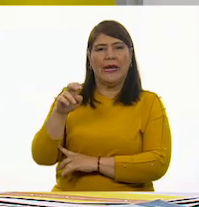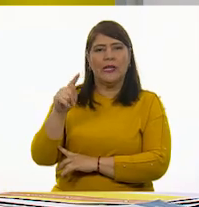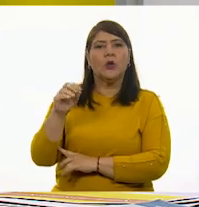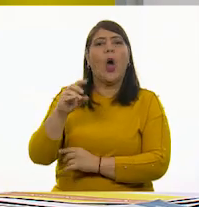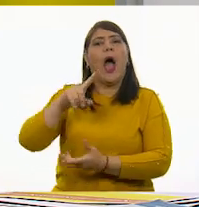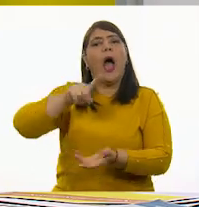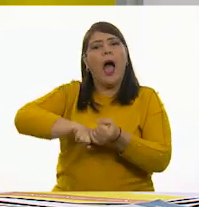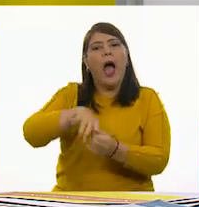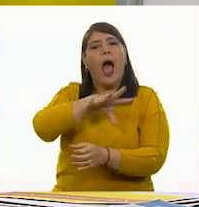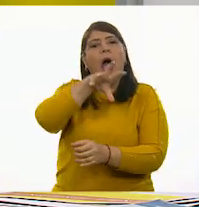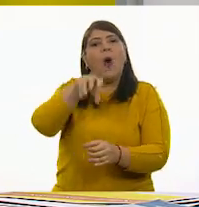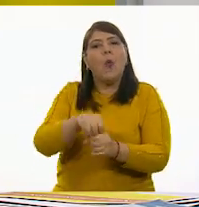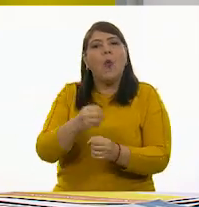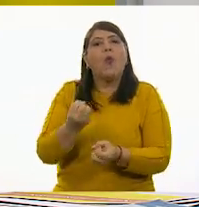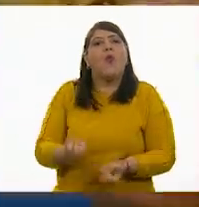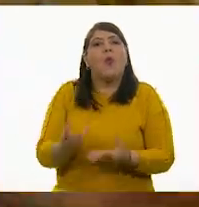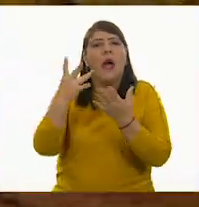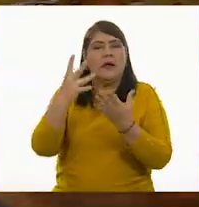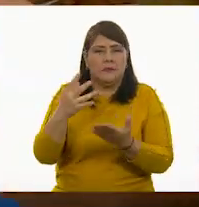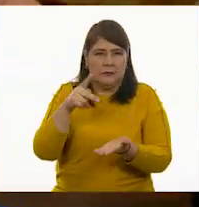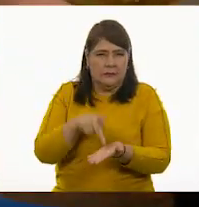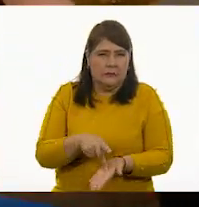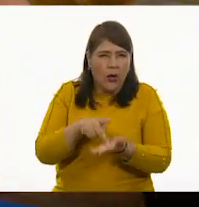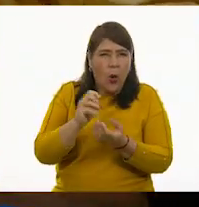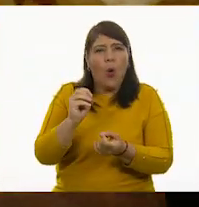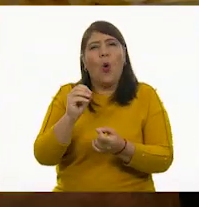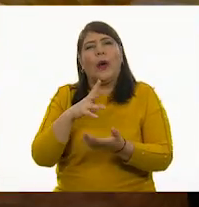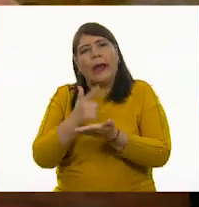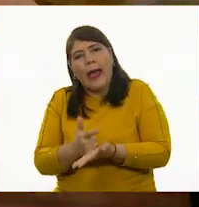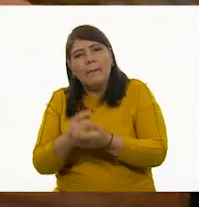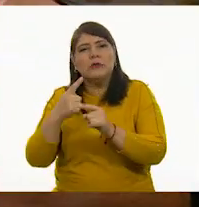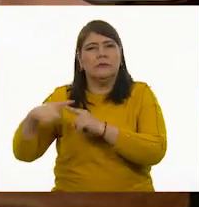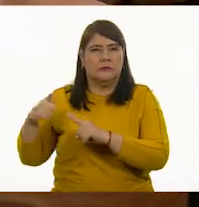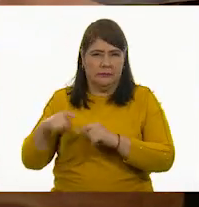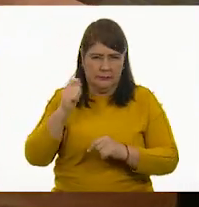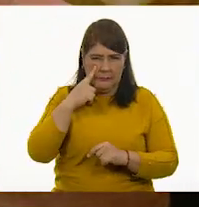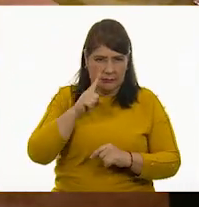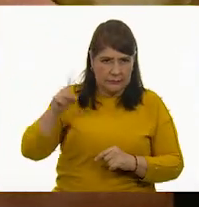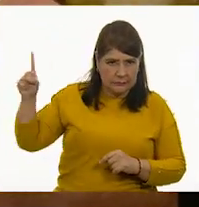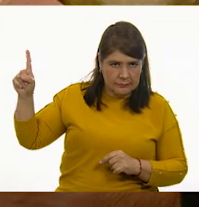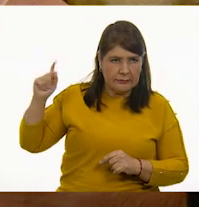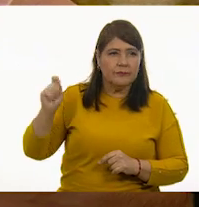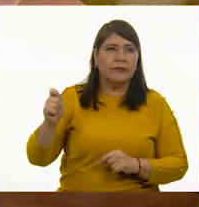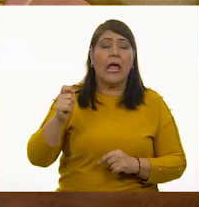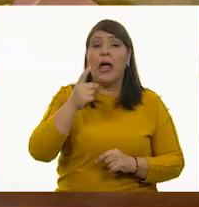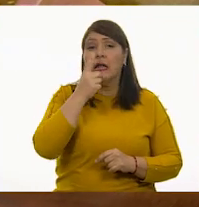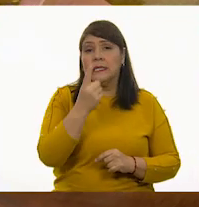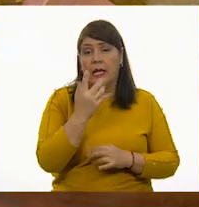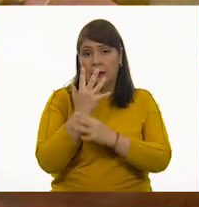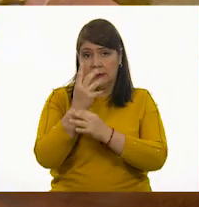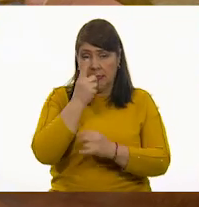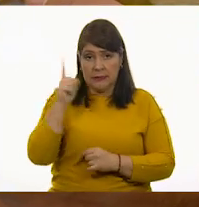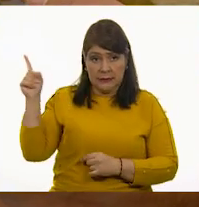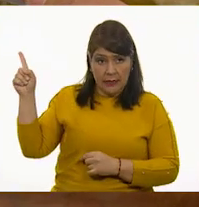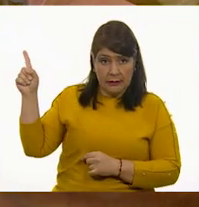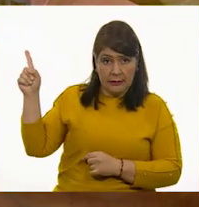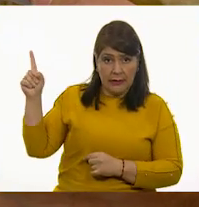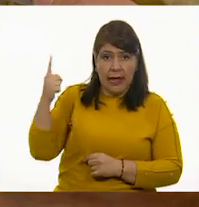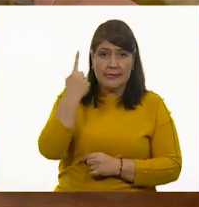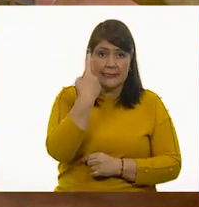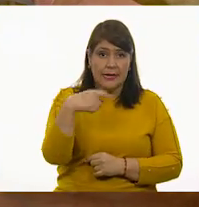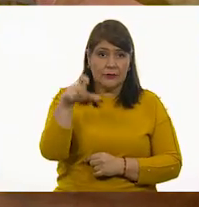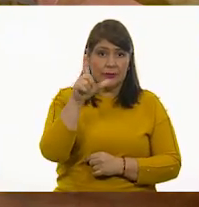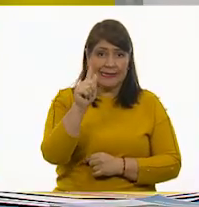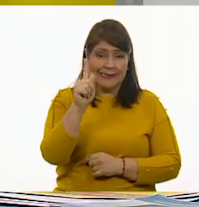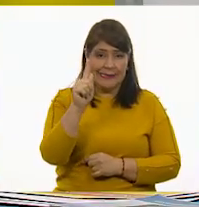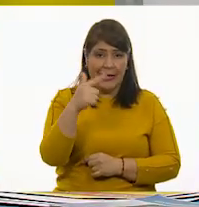es lo que tiene? ¿Ahí ya la pudiste identificar? Sí, maestro. Es este que está aquí abajito, ¿verdad? Dice que tiene 170 gramos. Ajá.